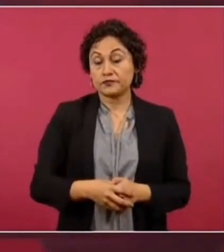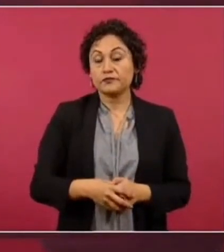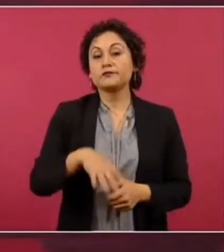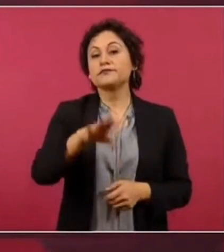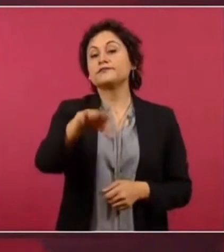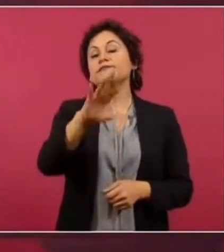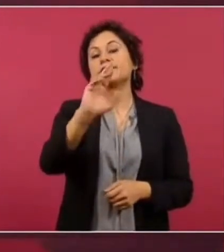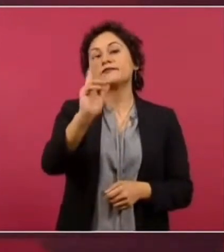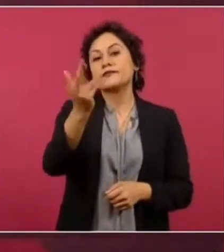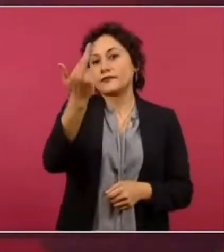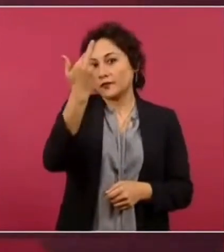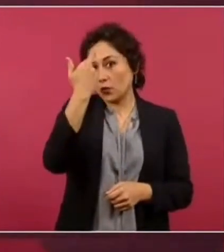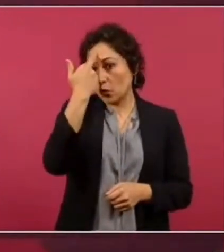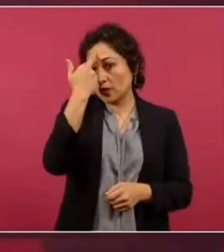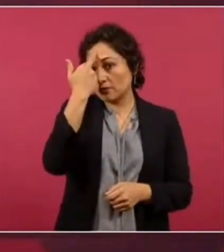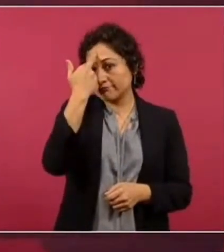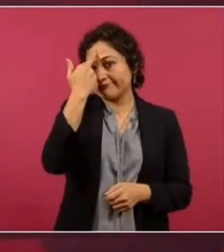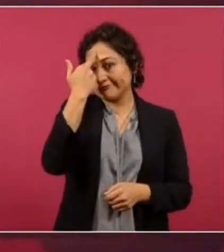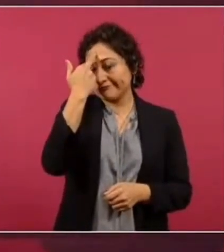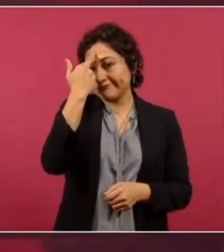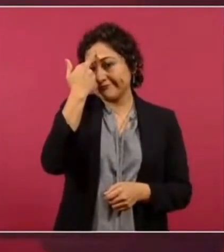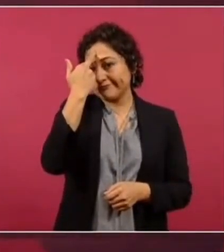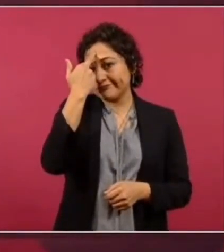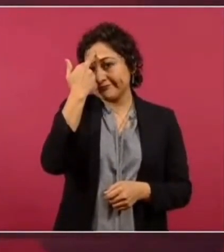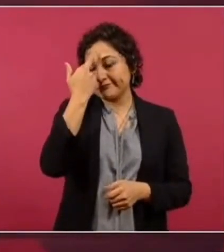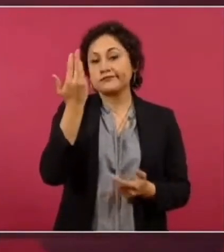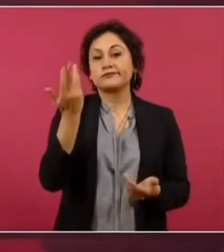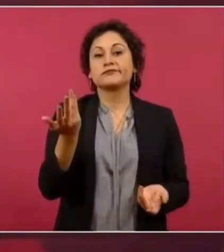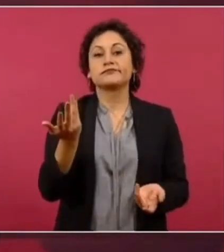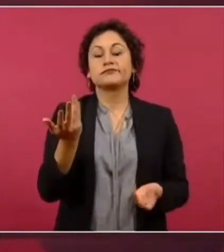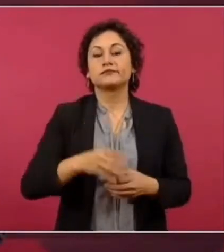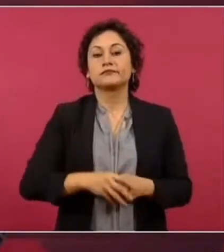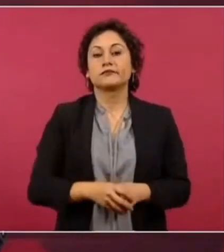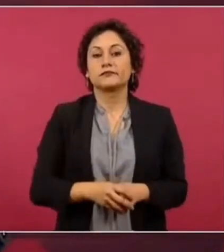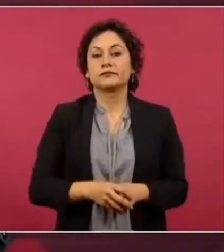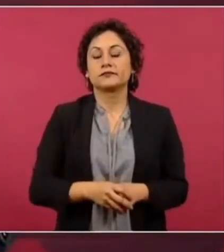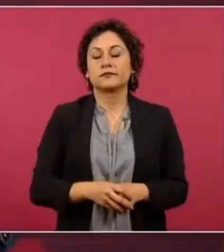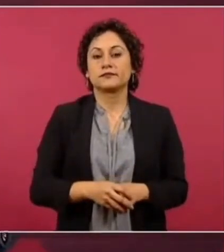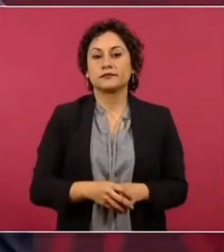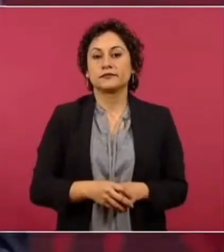Acuérdense de que antes de encontrar